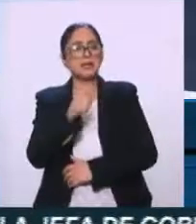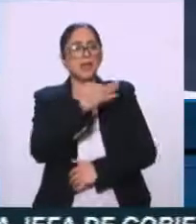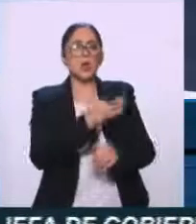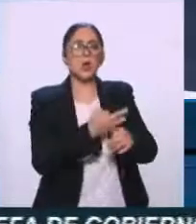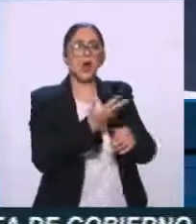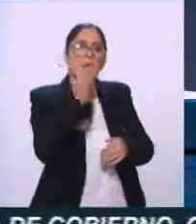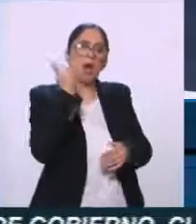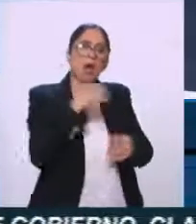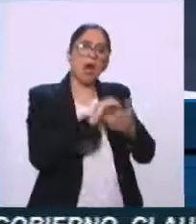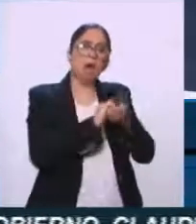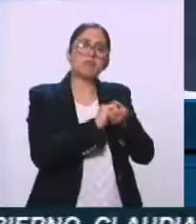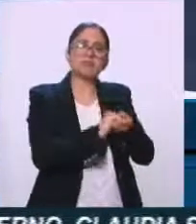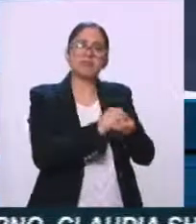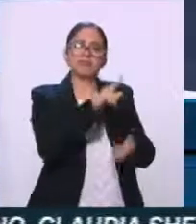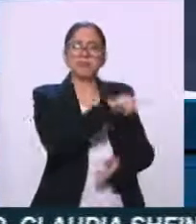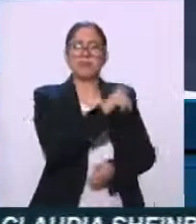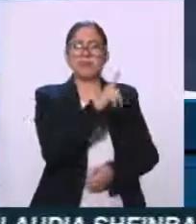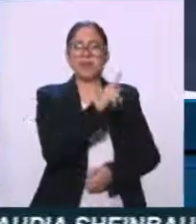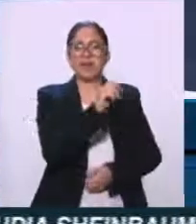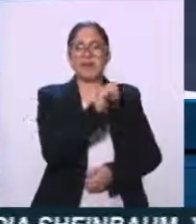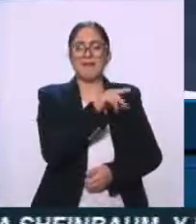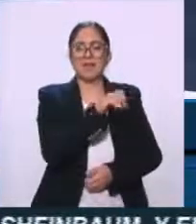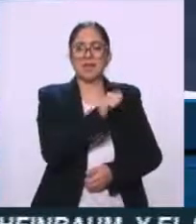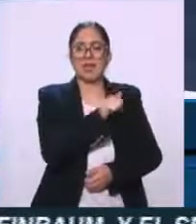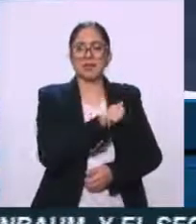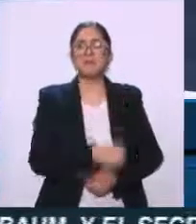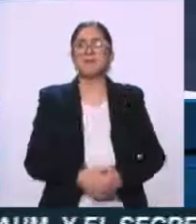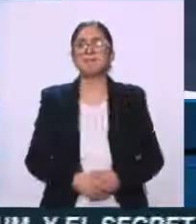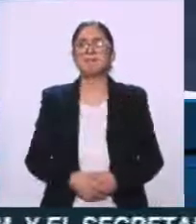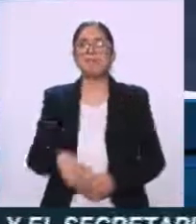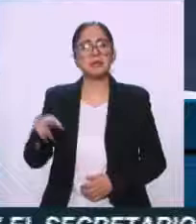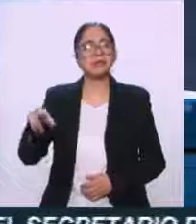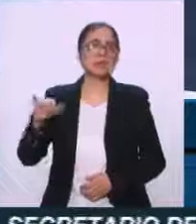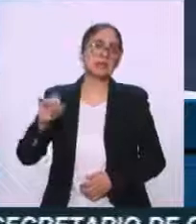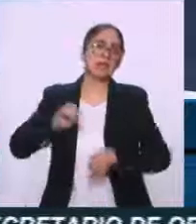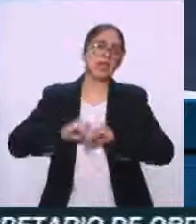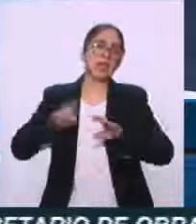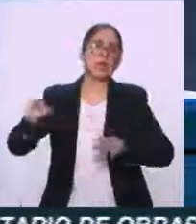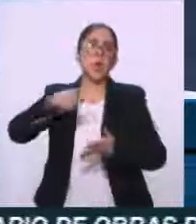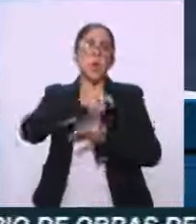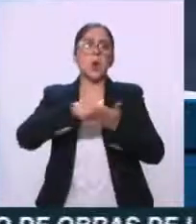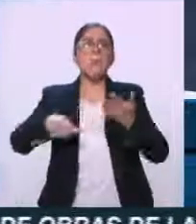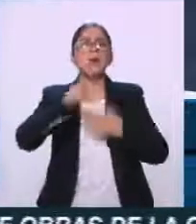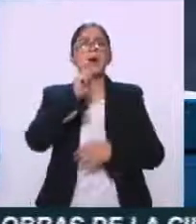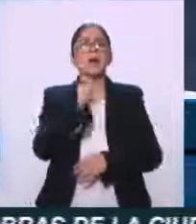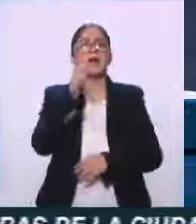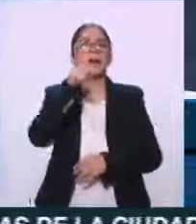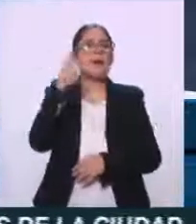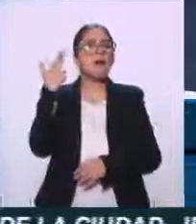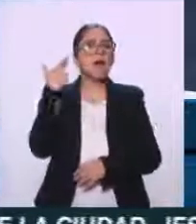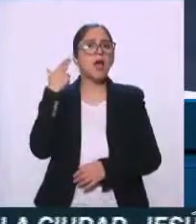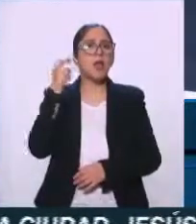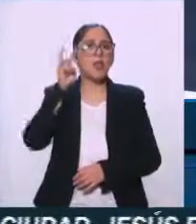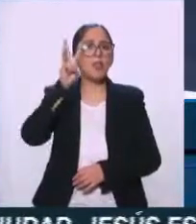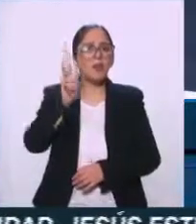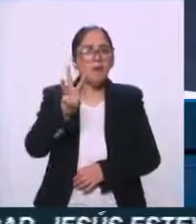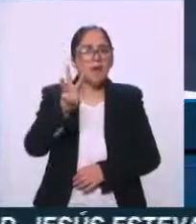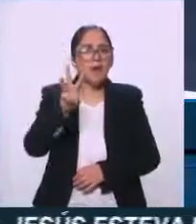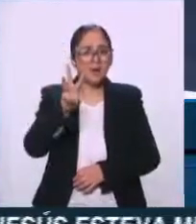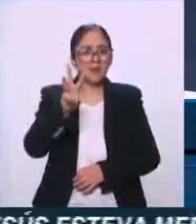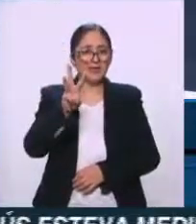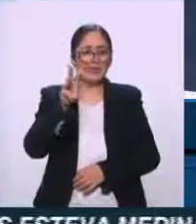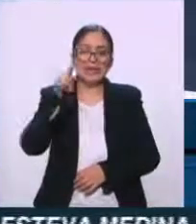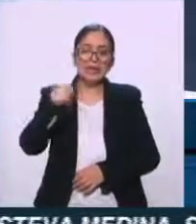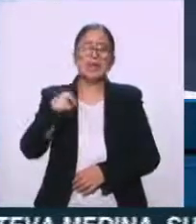compró una de las grandes radios, que es W, en México y en Colombia, me parece. Y este Grupo Prisa, pues, no solamente se